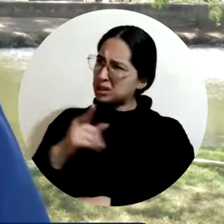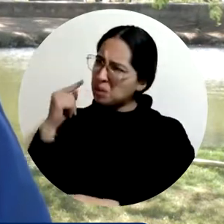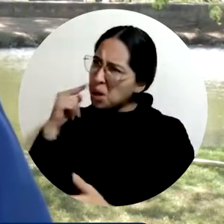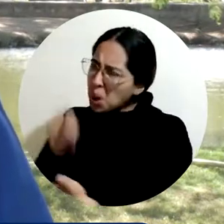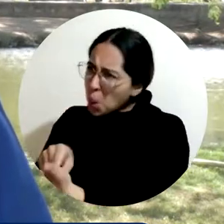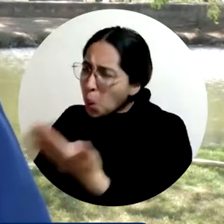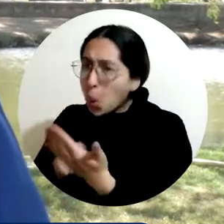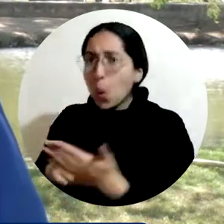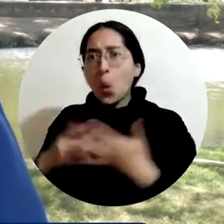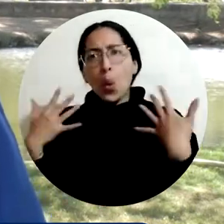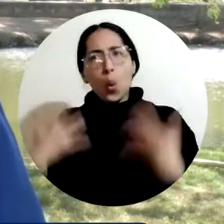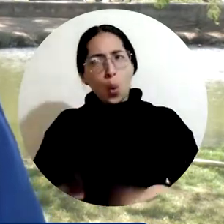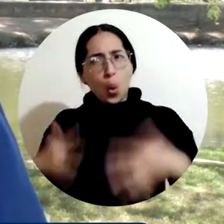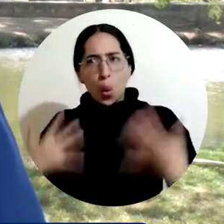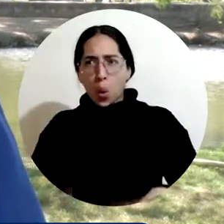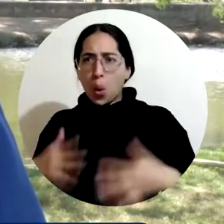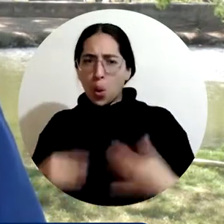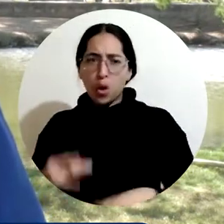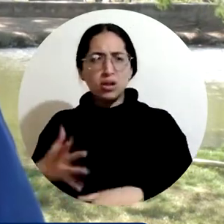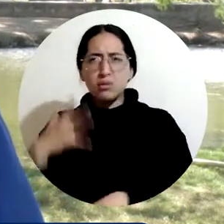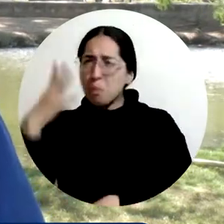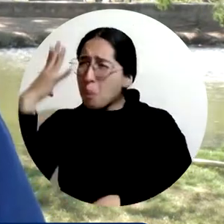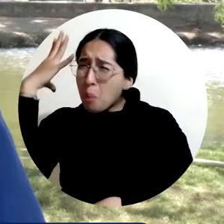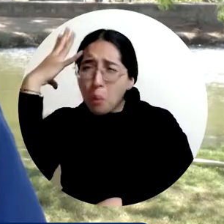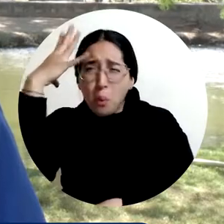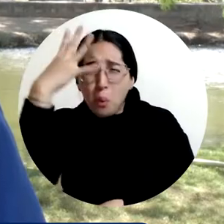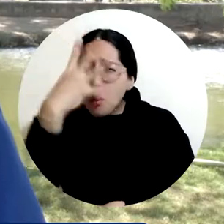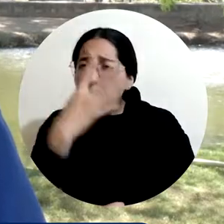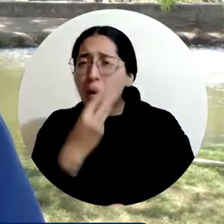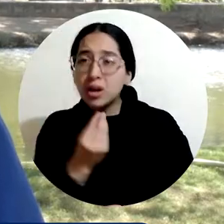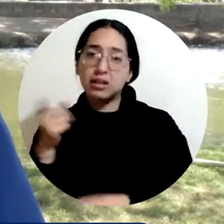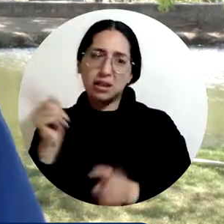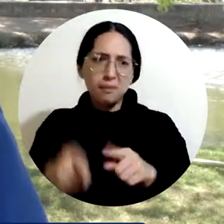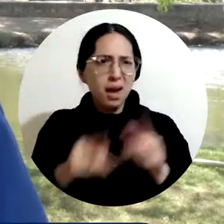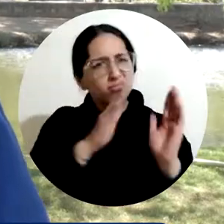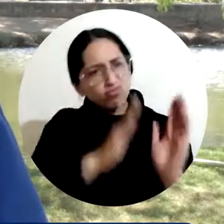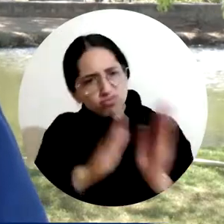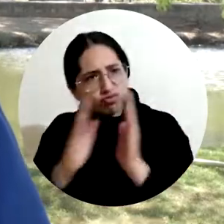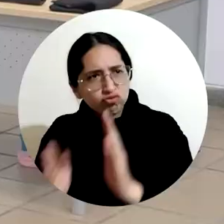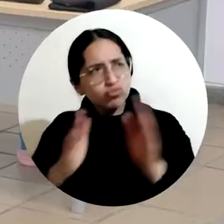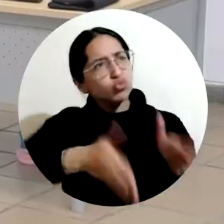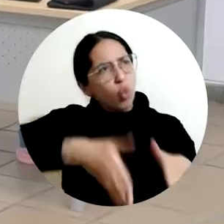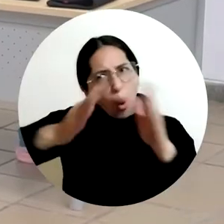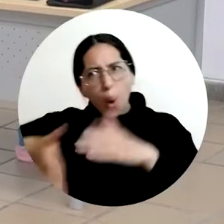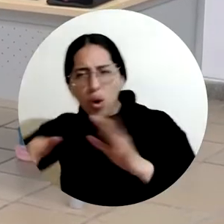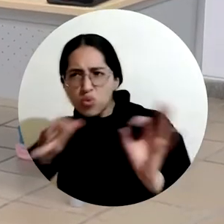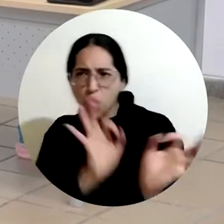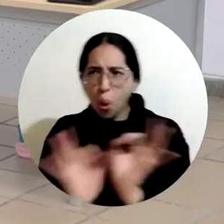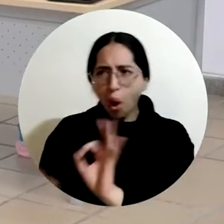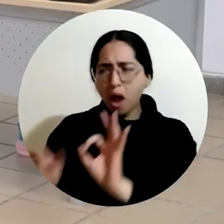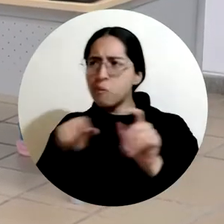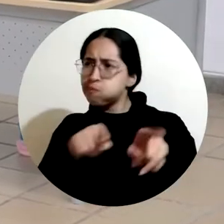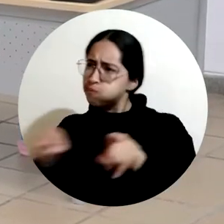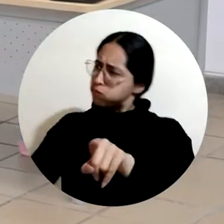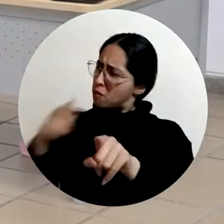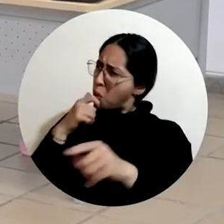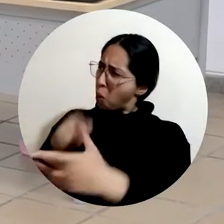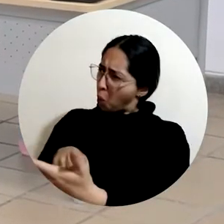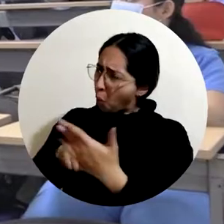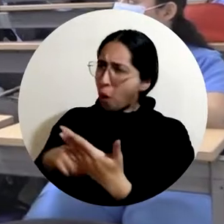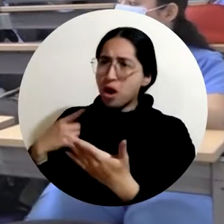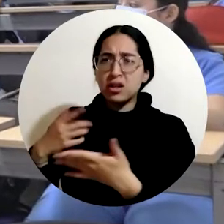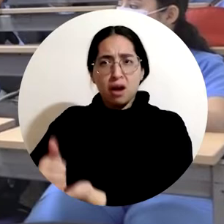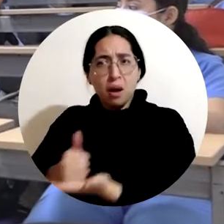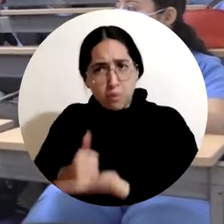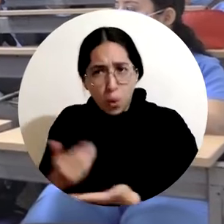impactado lo bonito de la Universidad y también la organización, con lo cual nos hemos